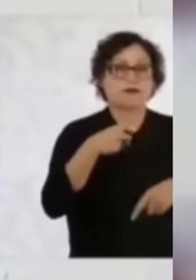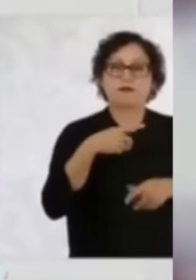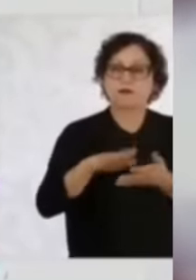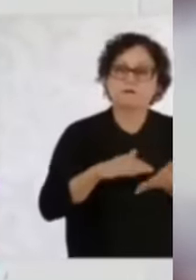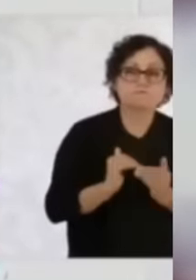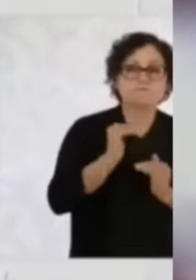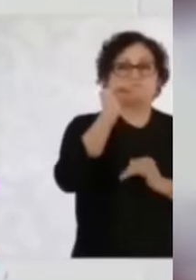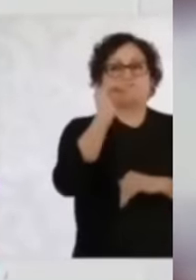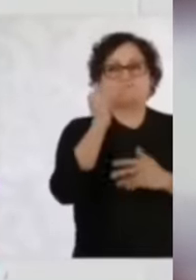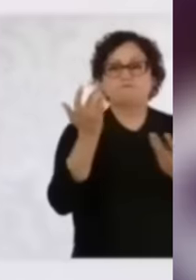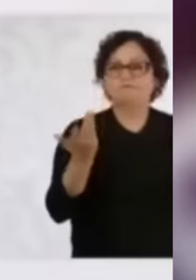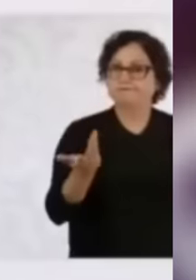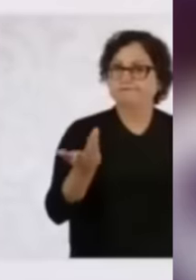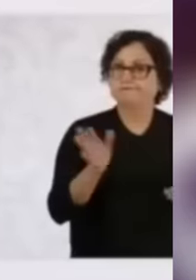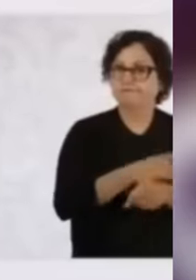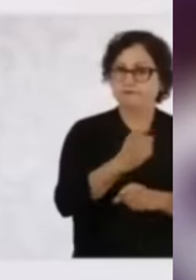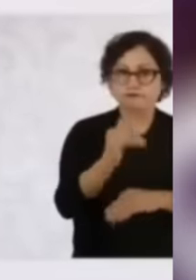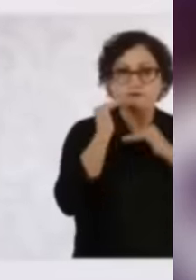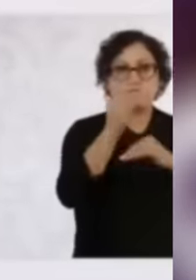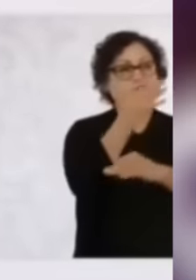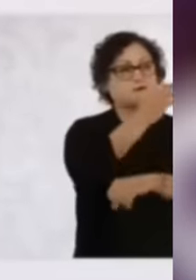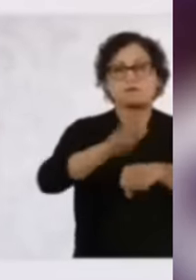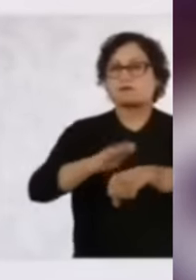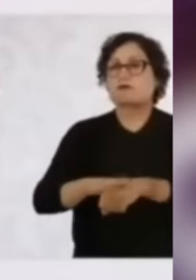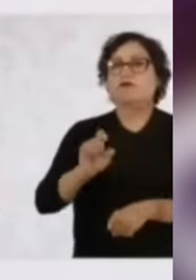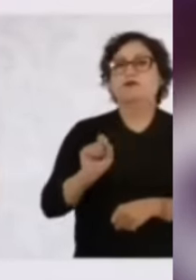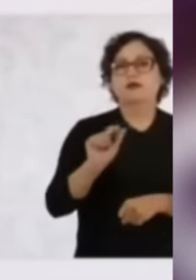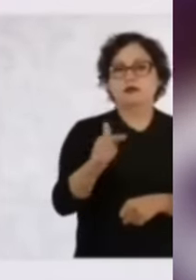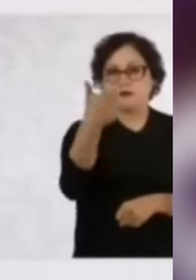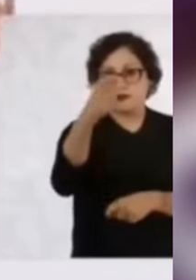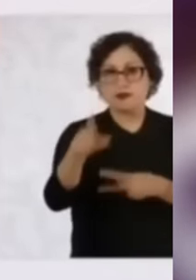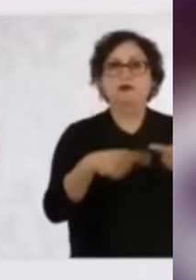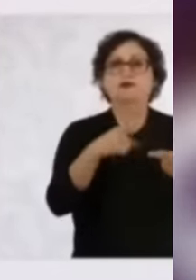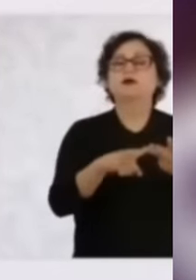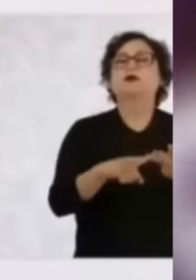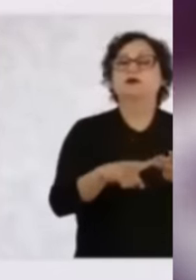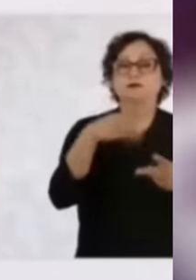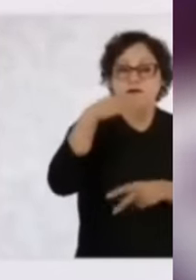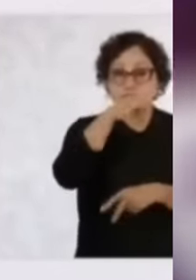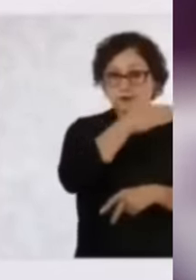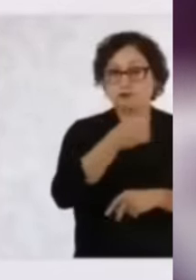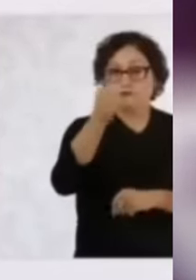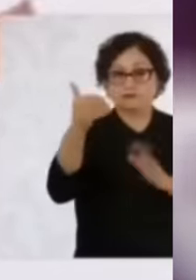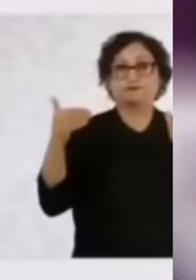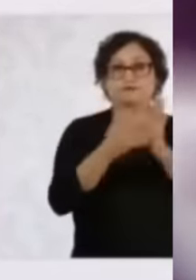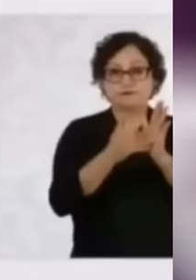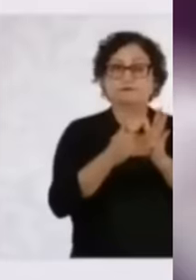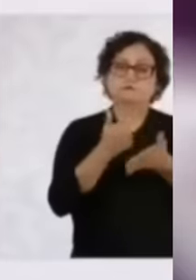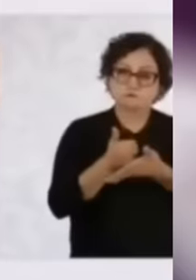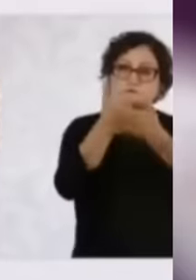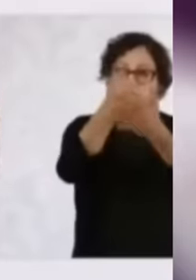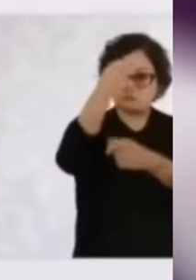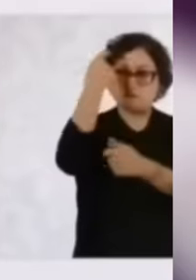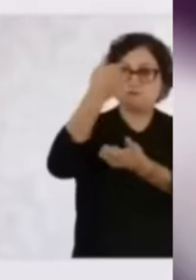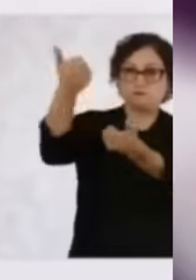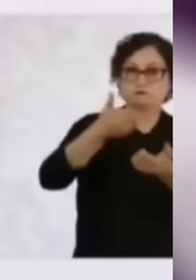Claudia Shane Baum no solo respondió a los ataques con argumentos sólidos, sino que demostró por qué su liderazgo